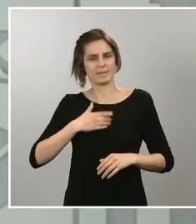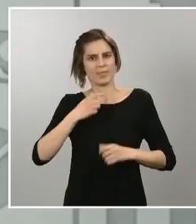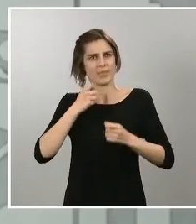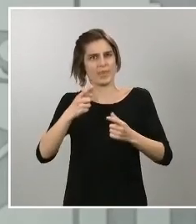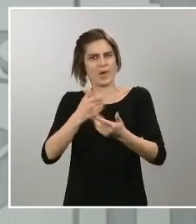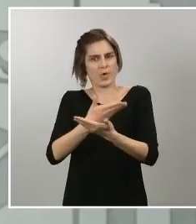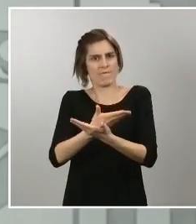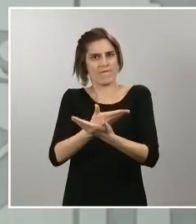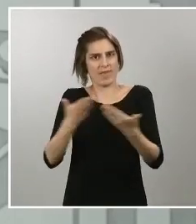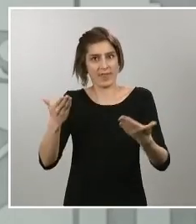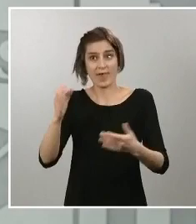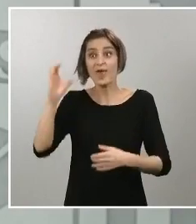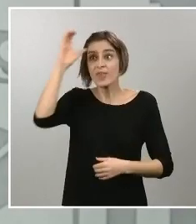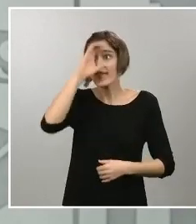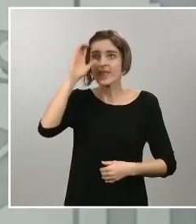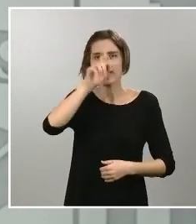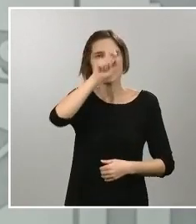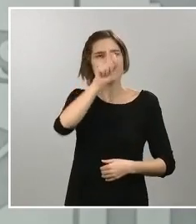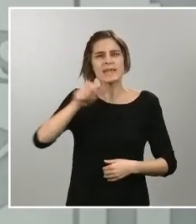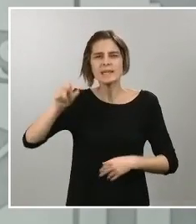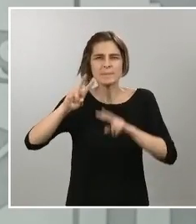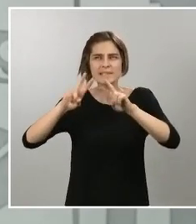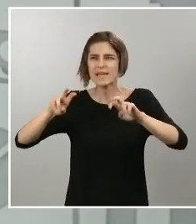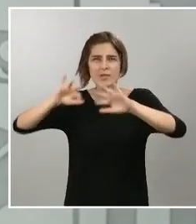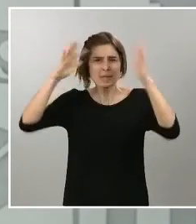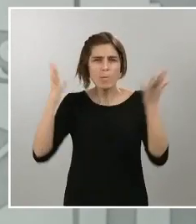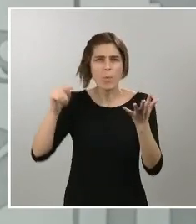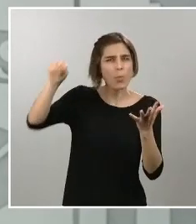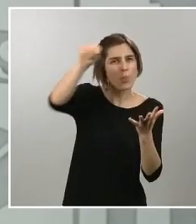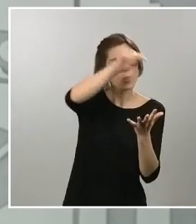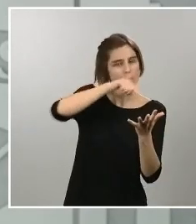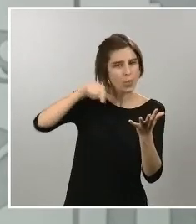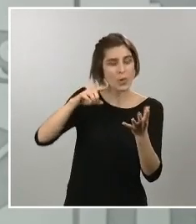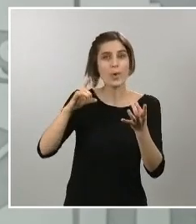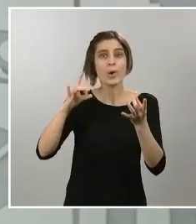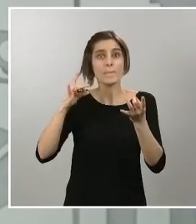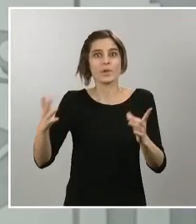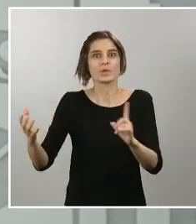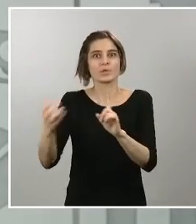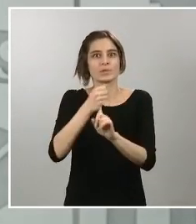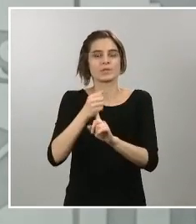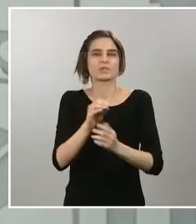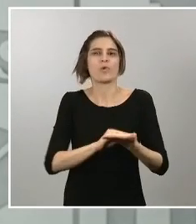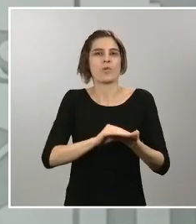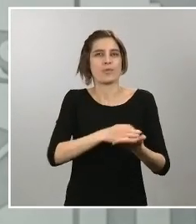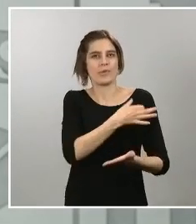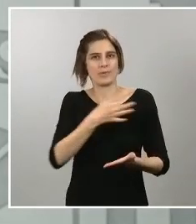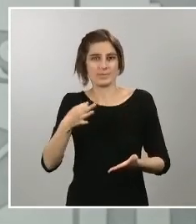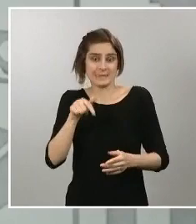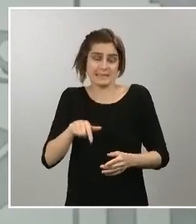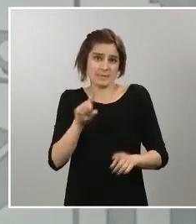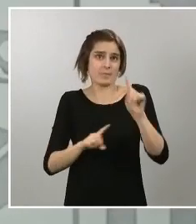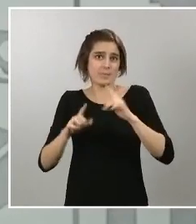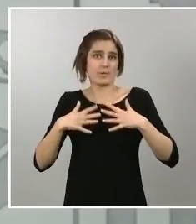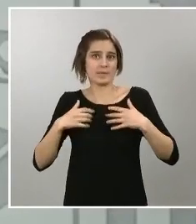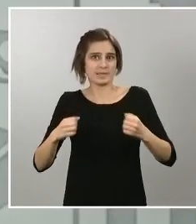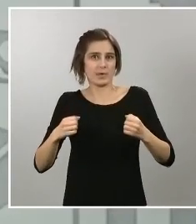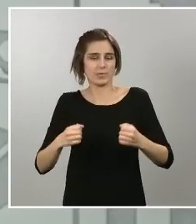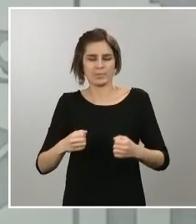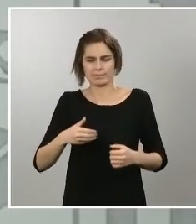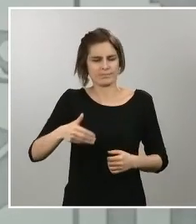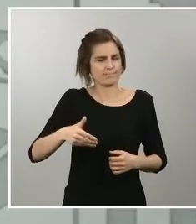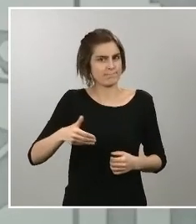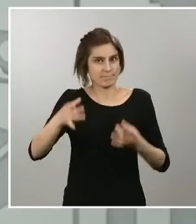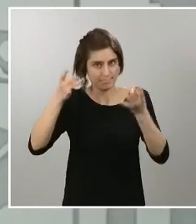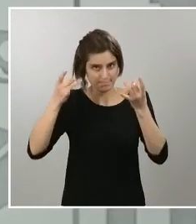todo el mundo, descifren pronto la solución definitiva a este problema de salud. Más pronto que tarde traerá un